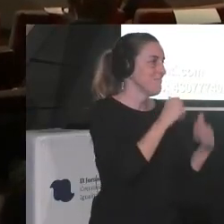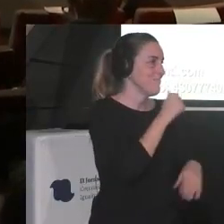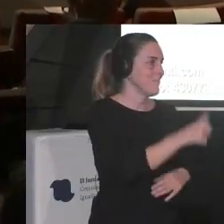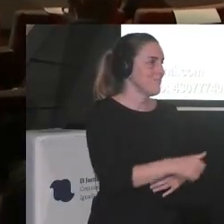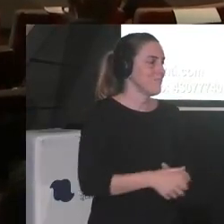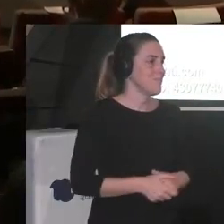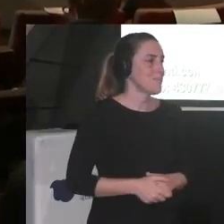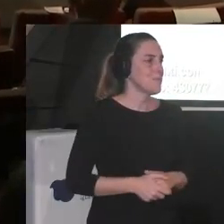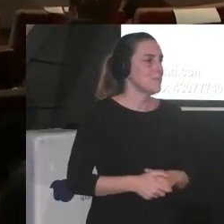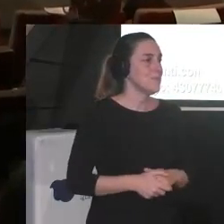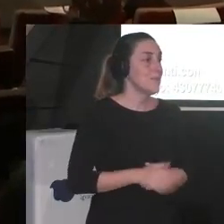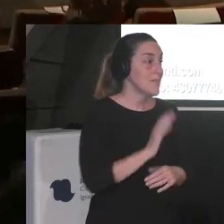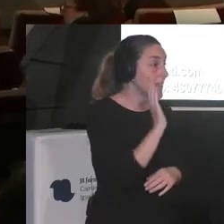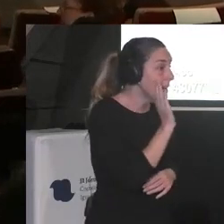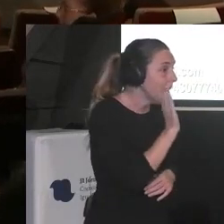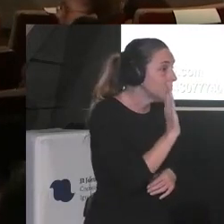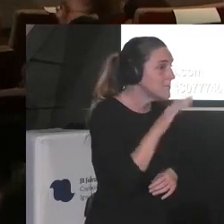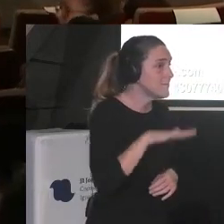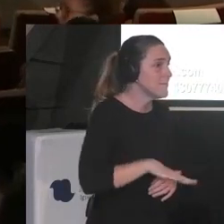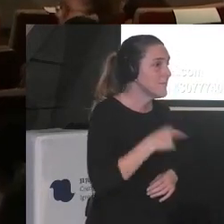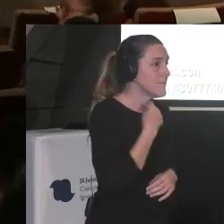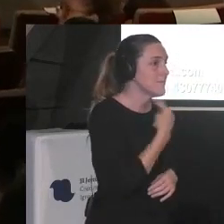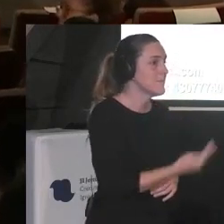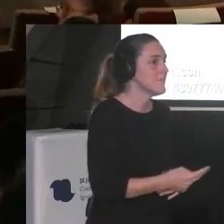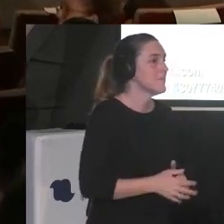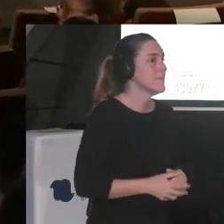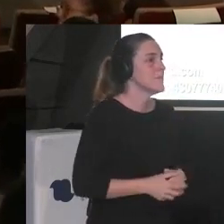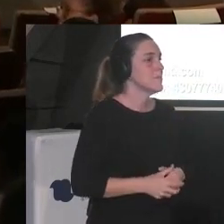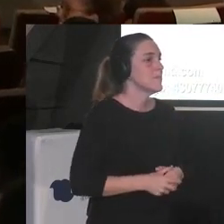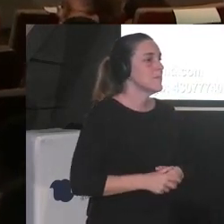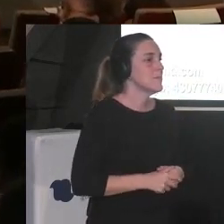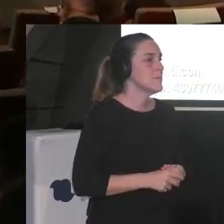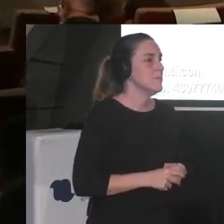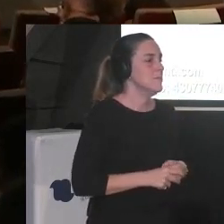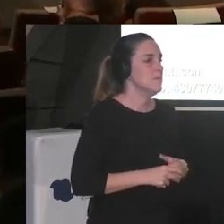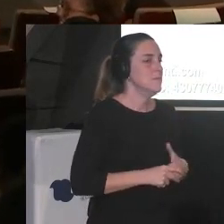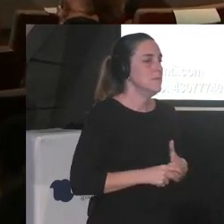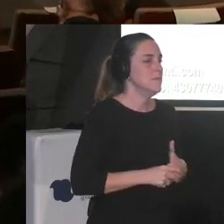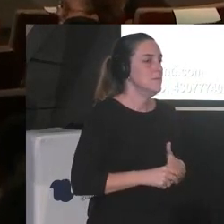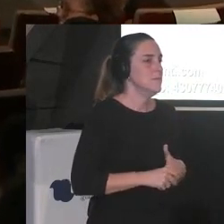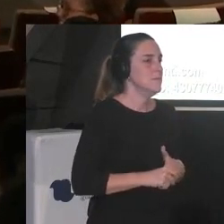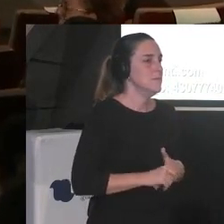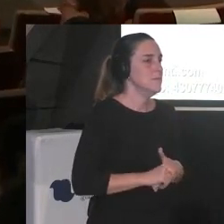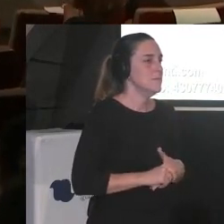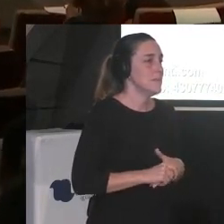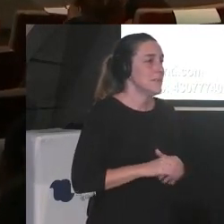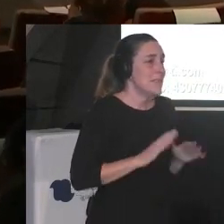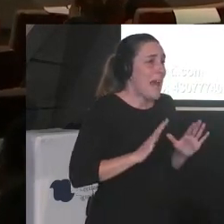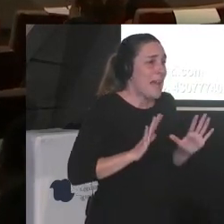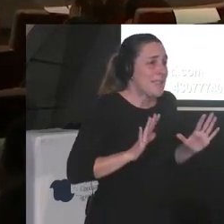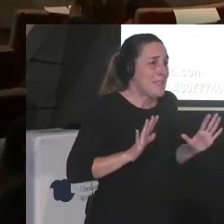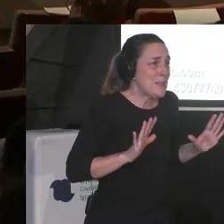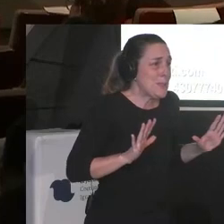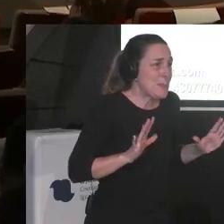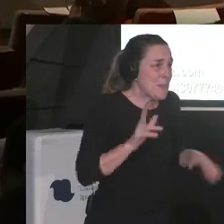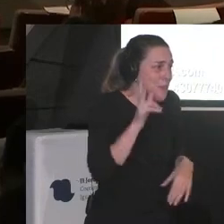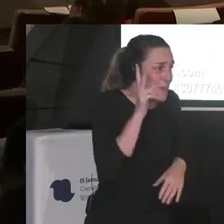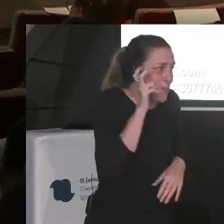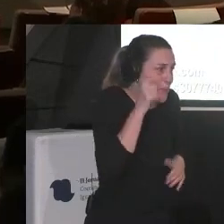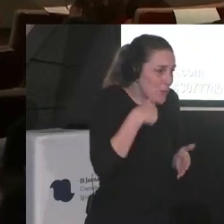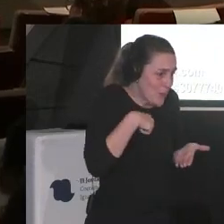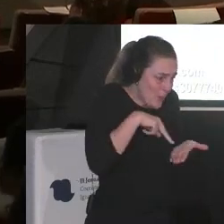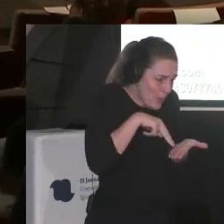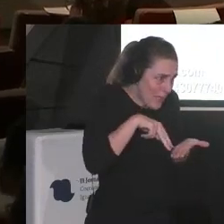eh hola no no me digas que escucho lo que leí